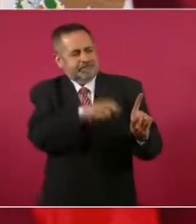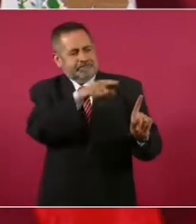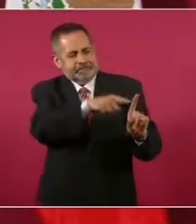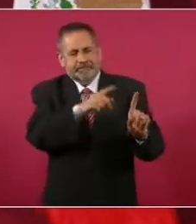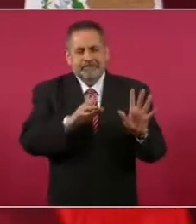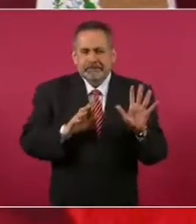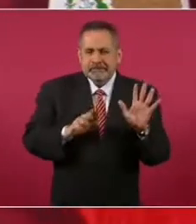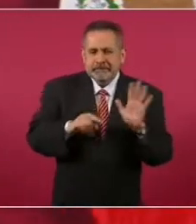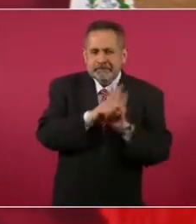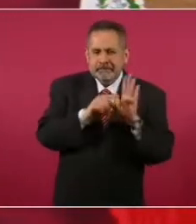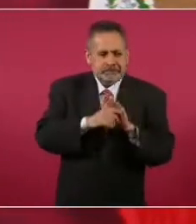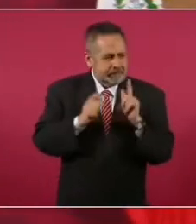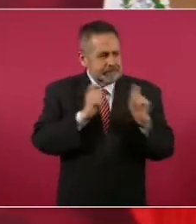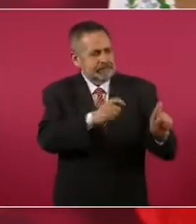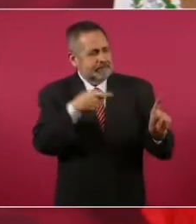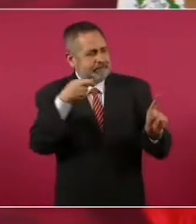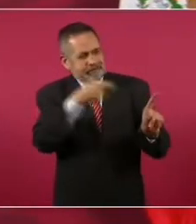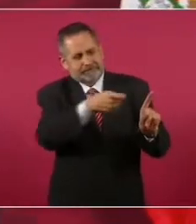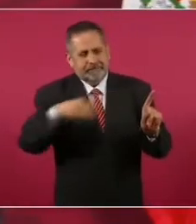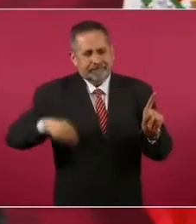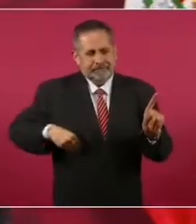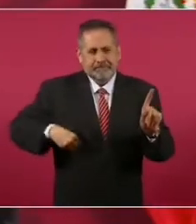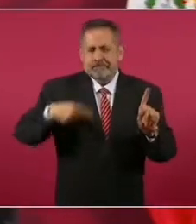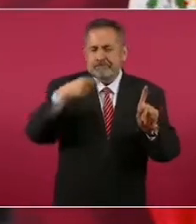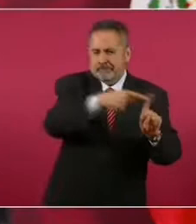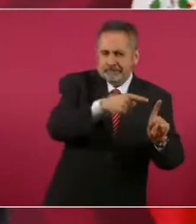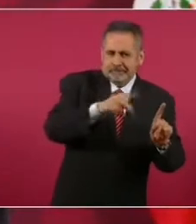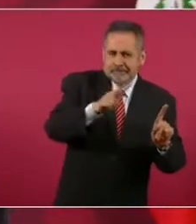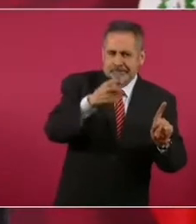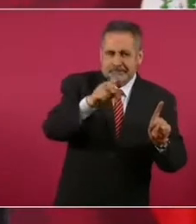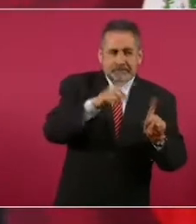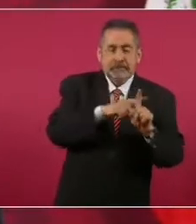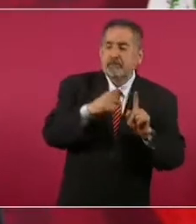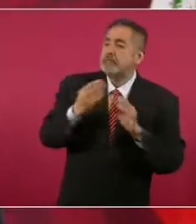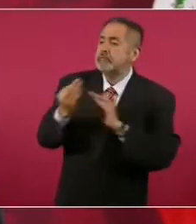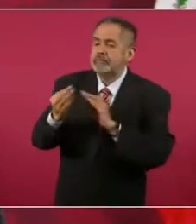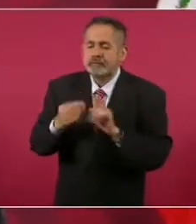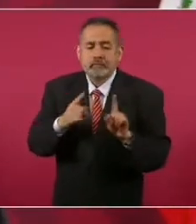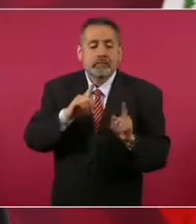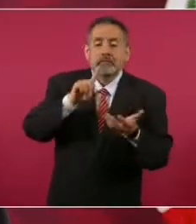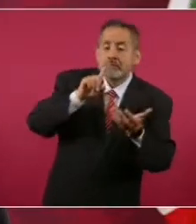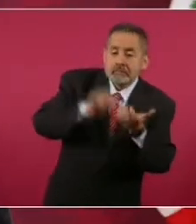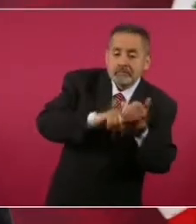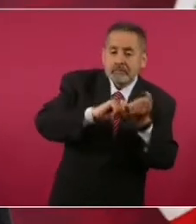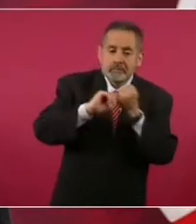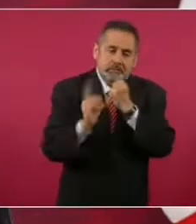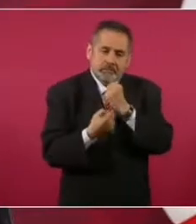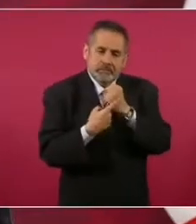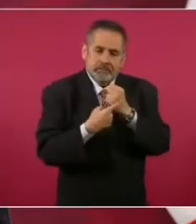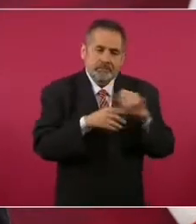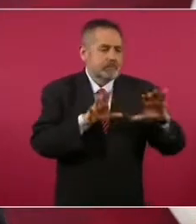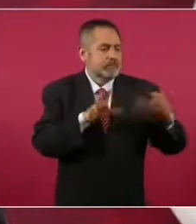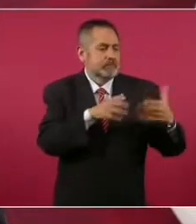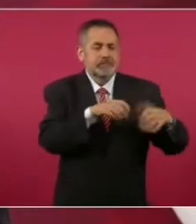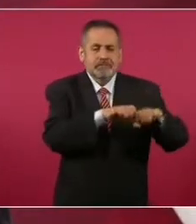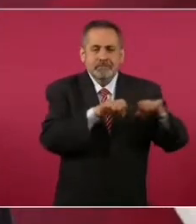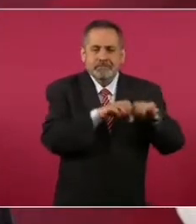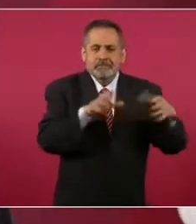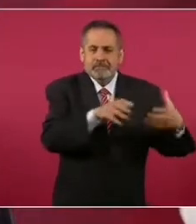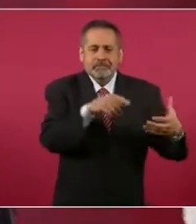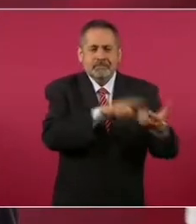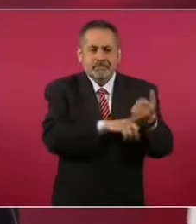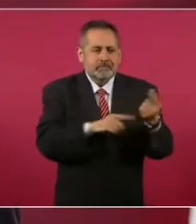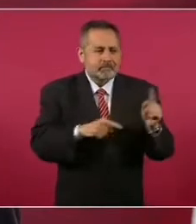suceder que le echen la culpa al que da la cara, nada más,